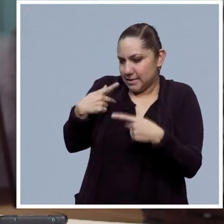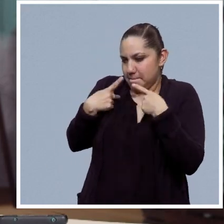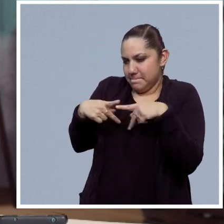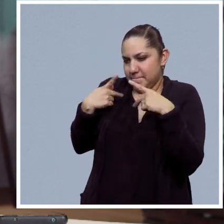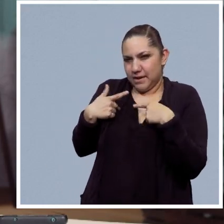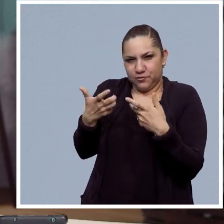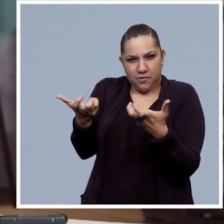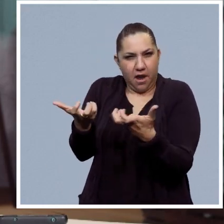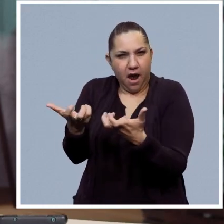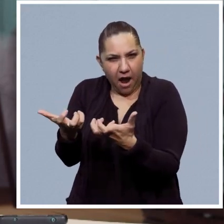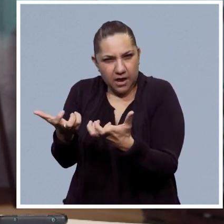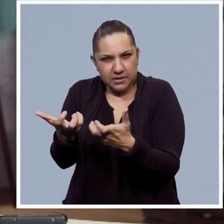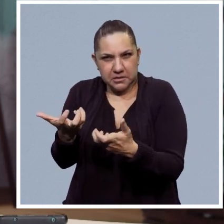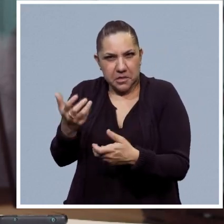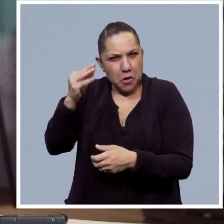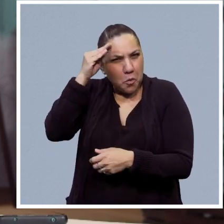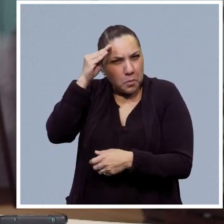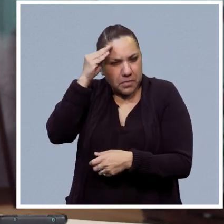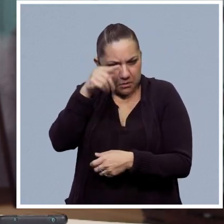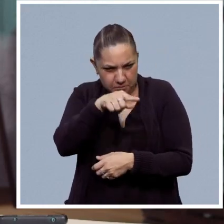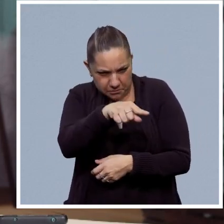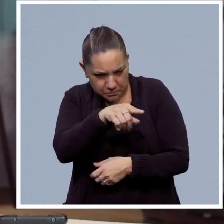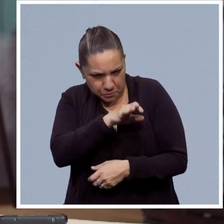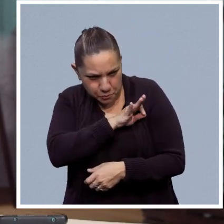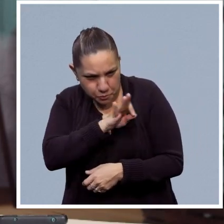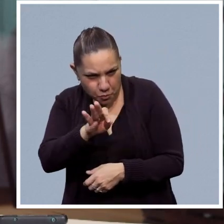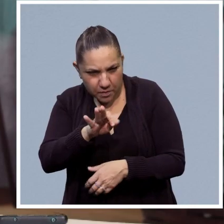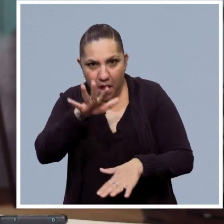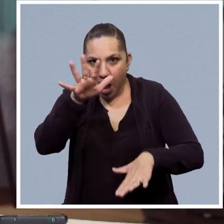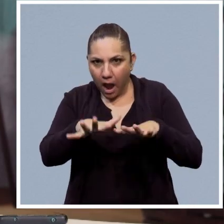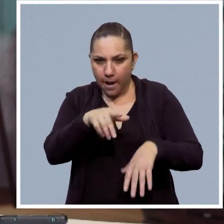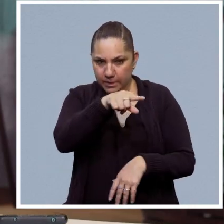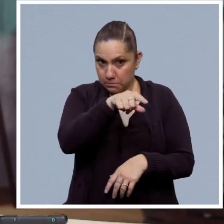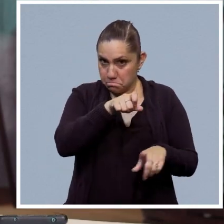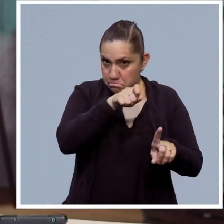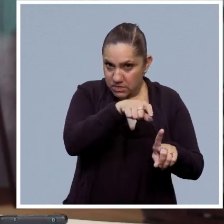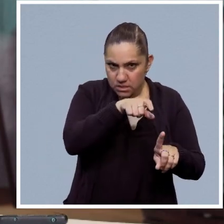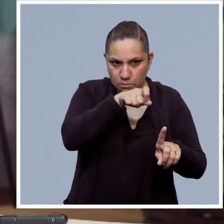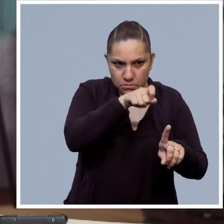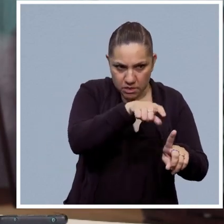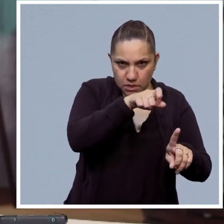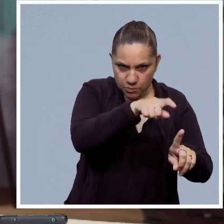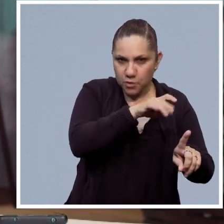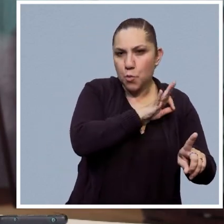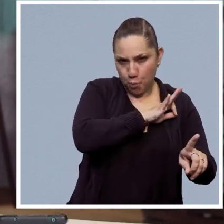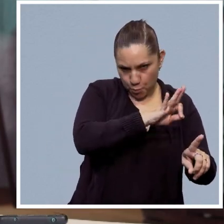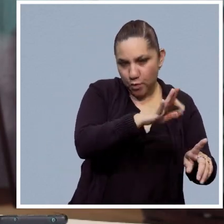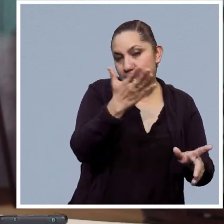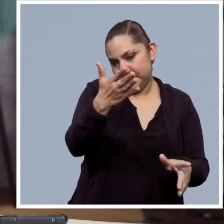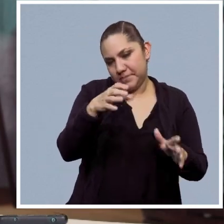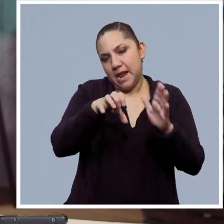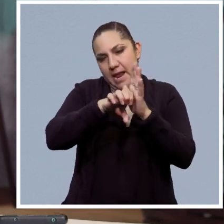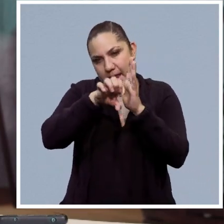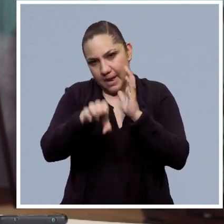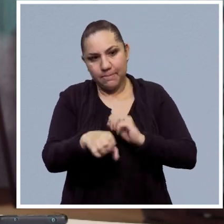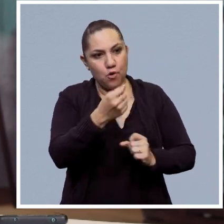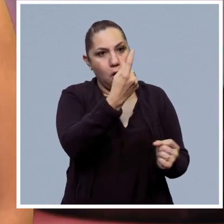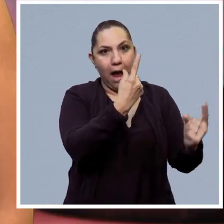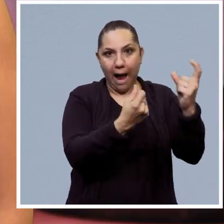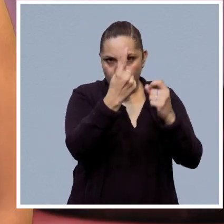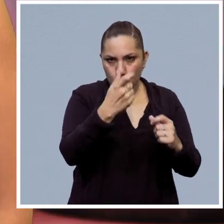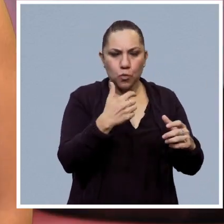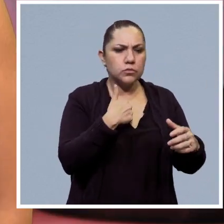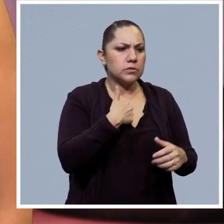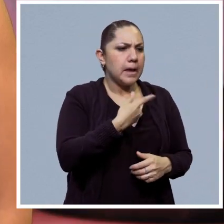comúnmente realiza el ser humano y que pueden resultarnos un poco repetitivas. Por ejemplo, Viri, existe un modelo capaz de